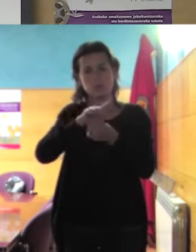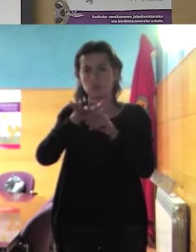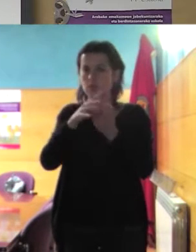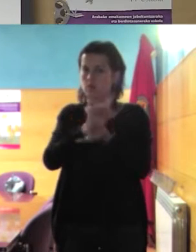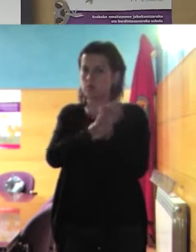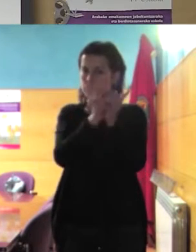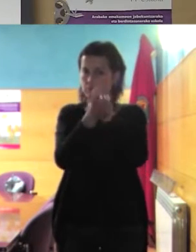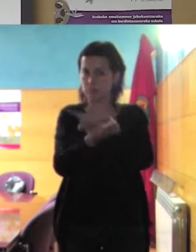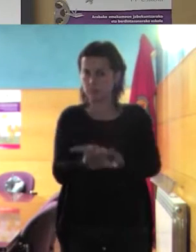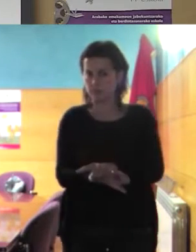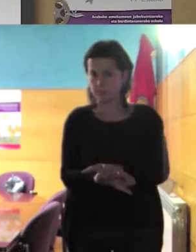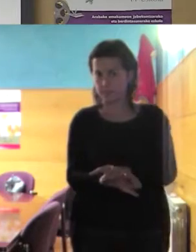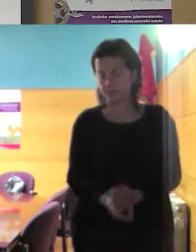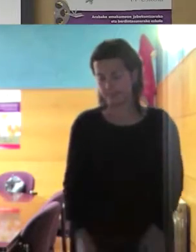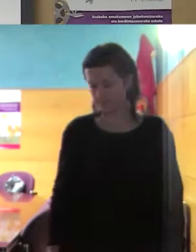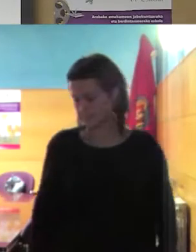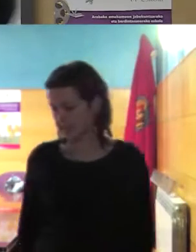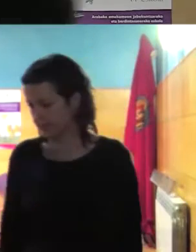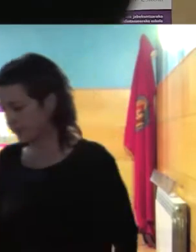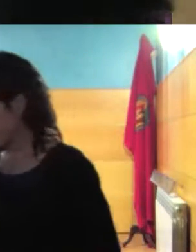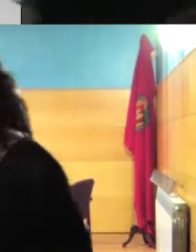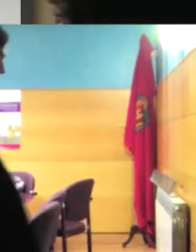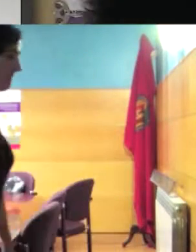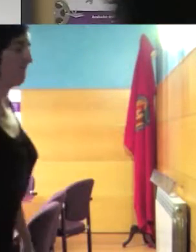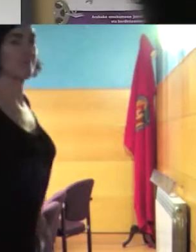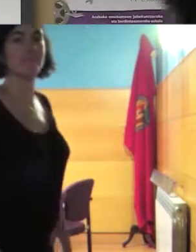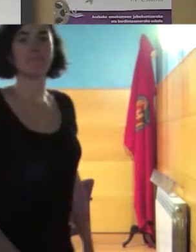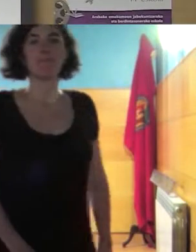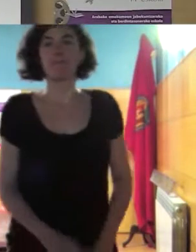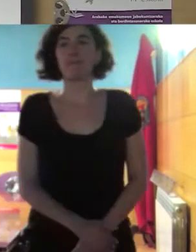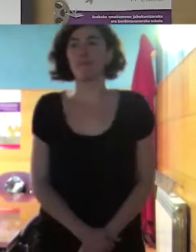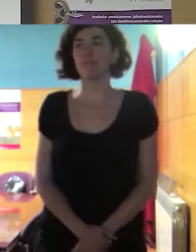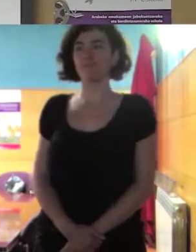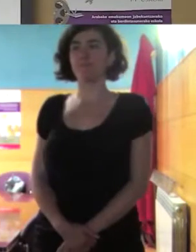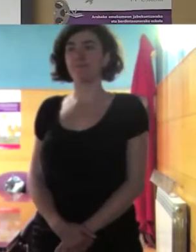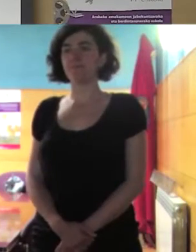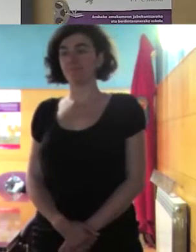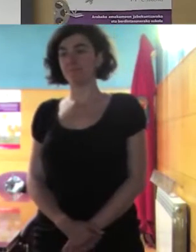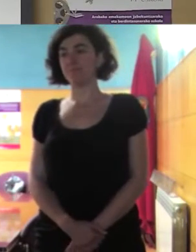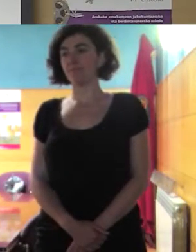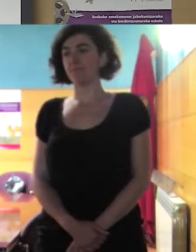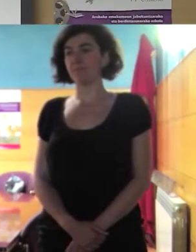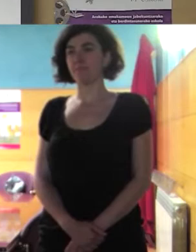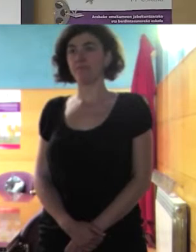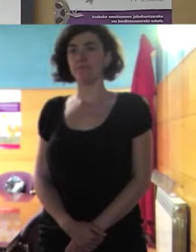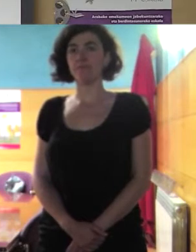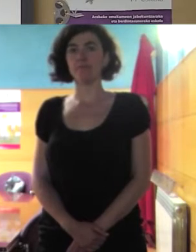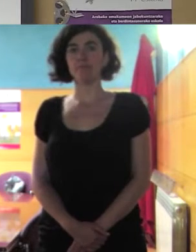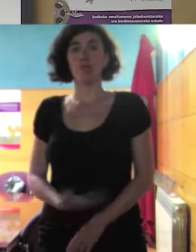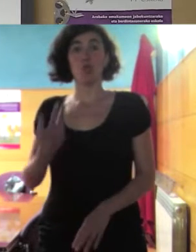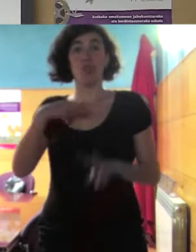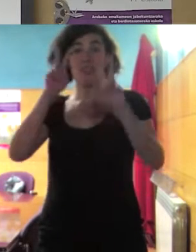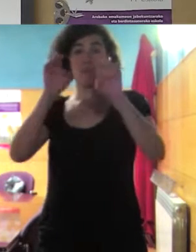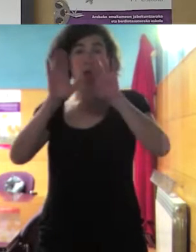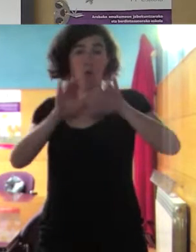bien pues yo tenía tengo también una última cosa que